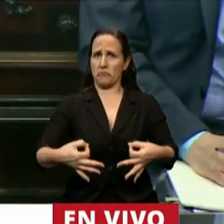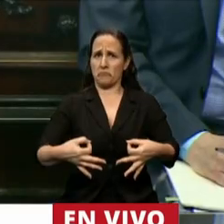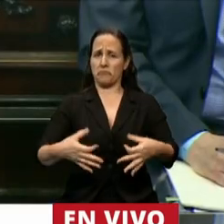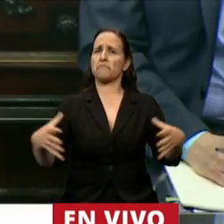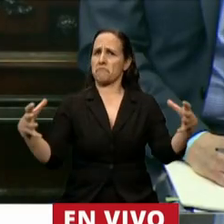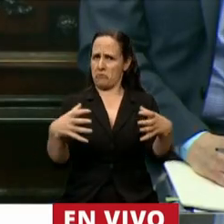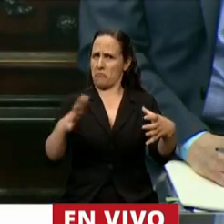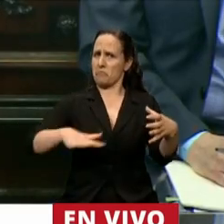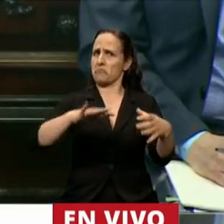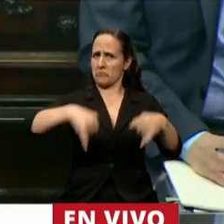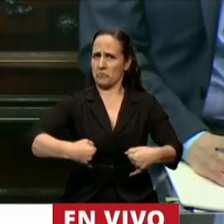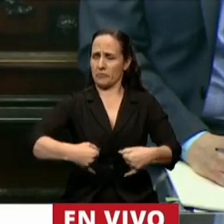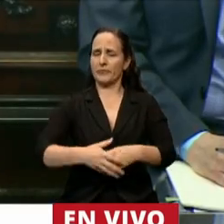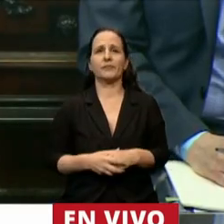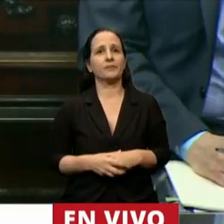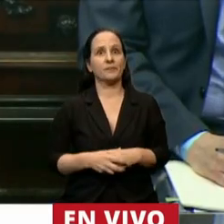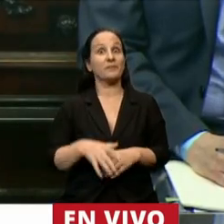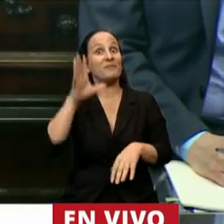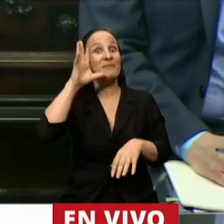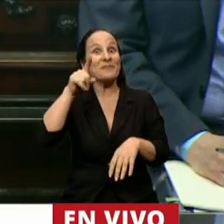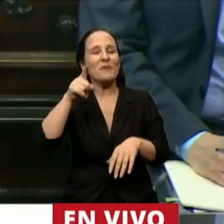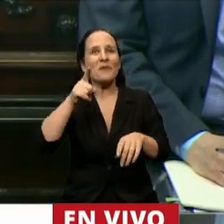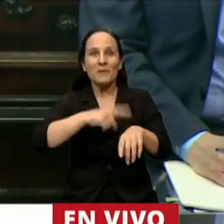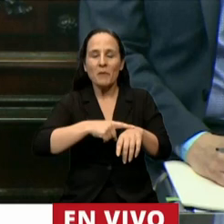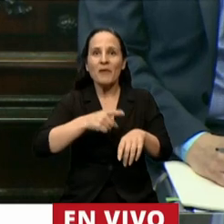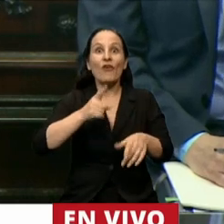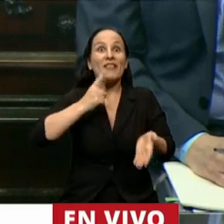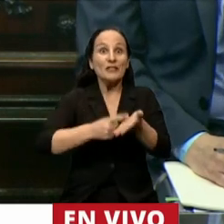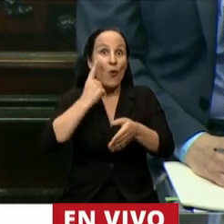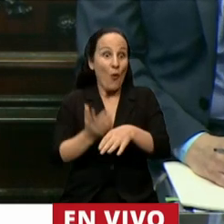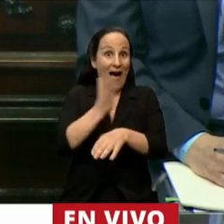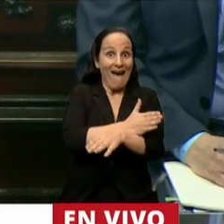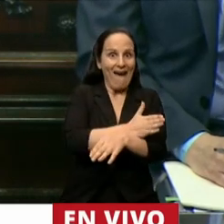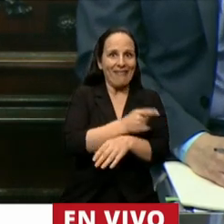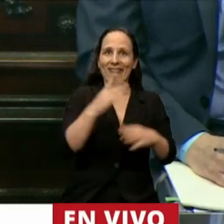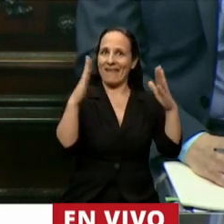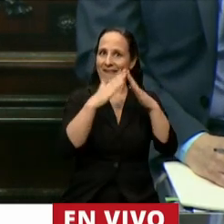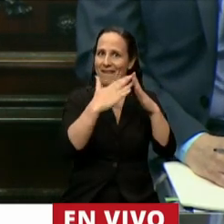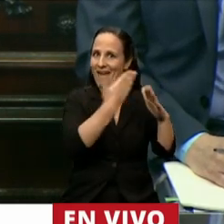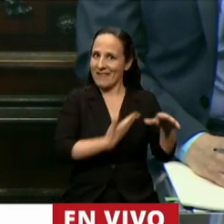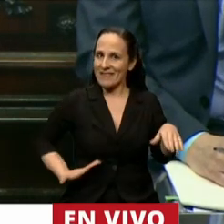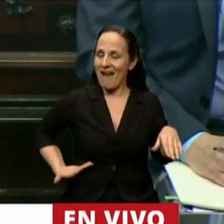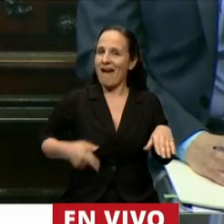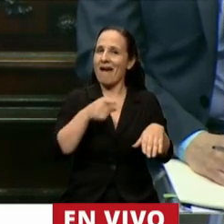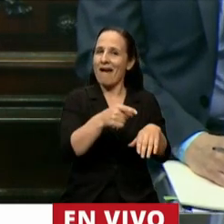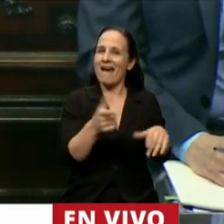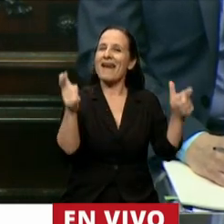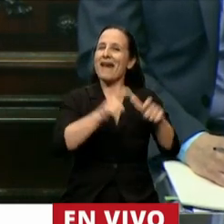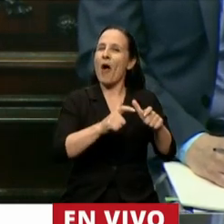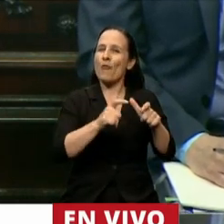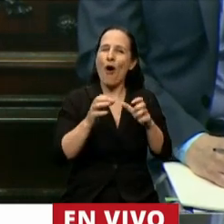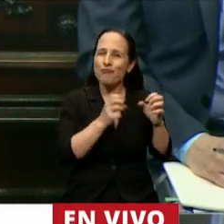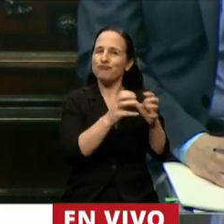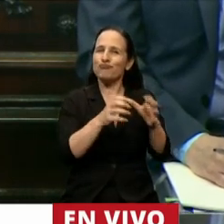Y recuerdo también que un día antes de tomar esta decisión, en la Casa de Gobierno tuvimos una fructífera reunión